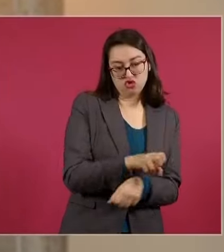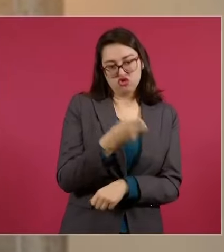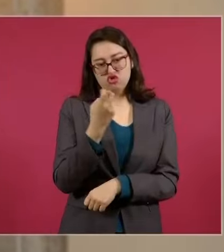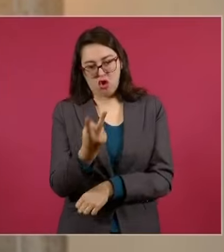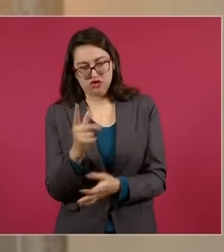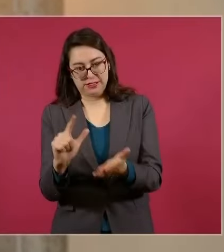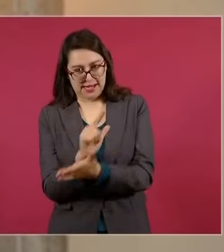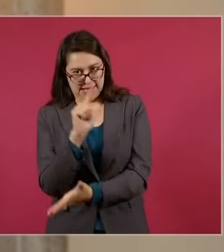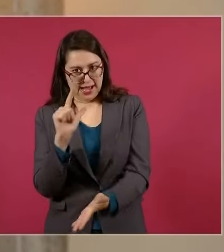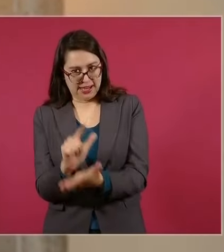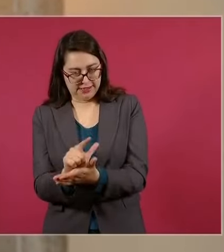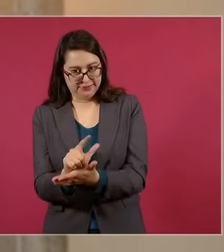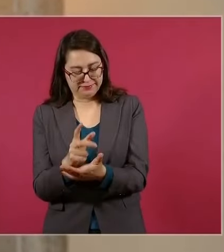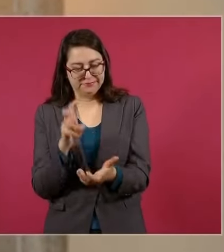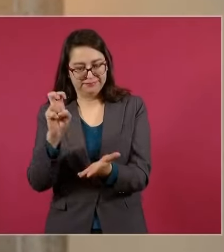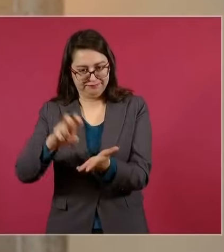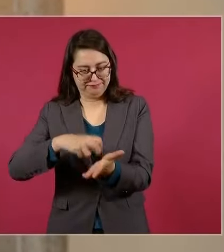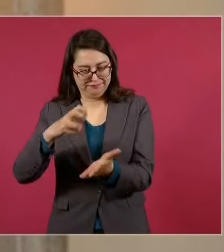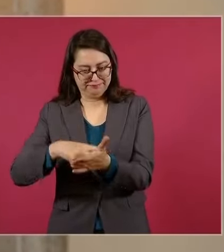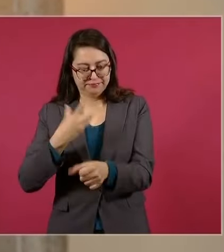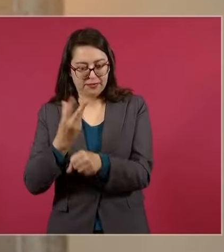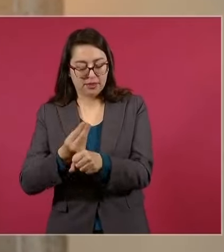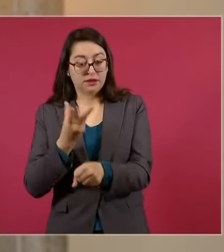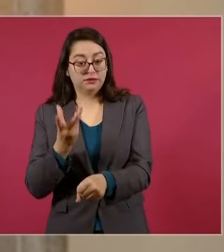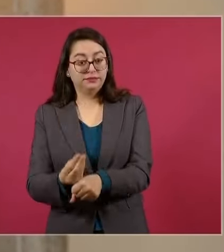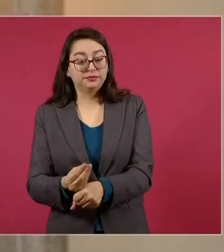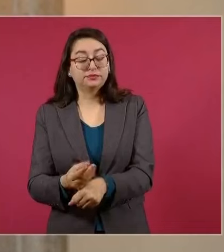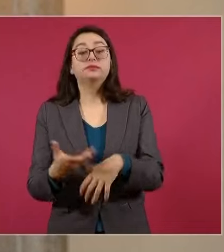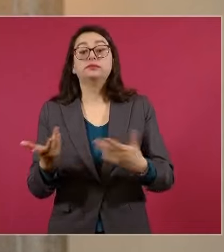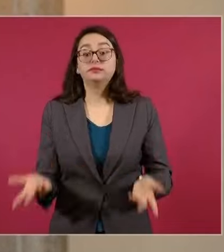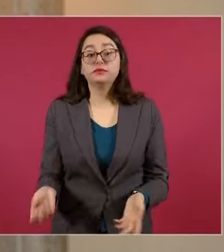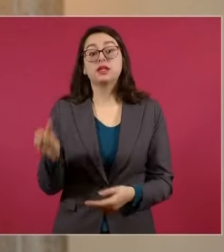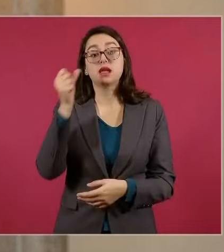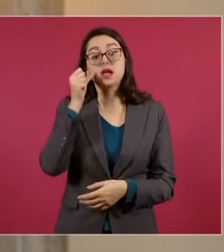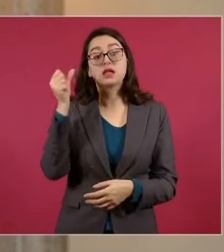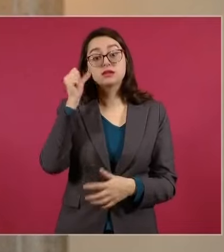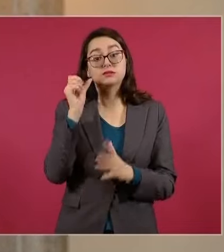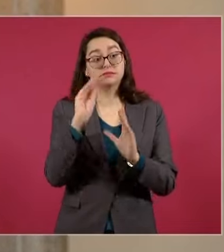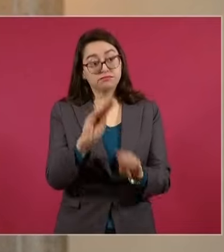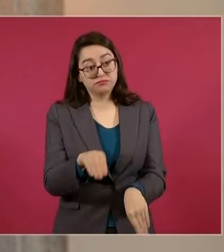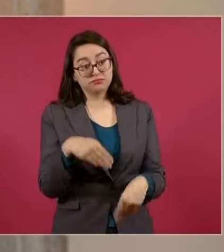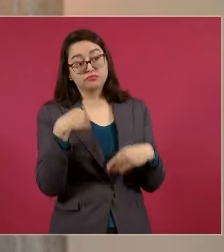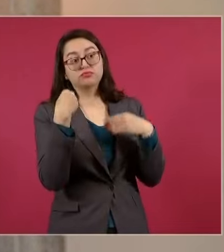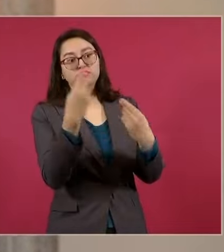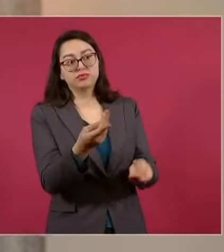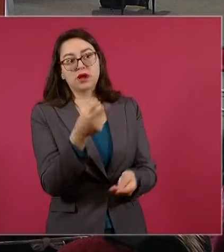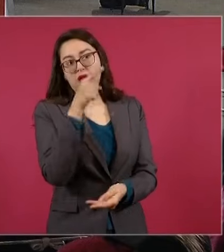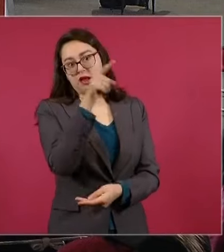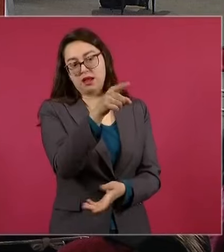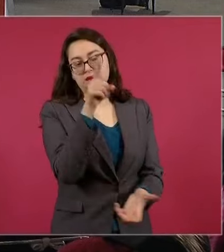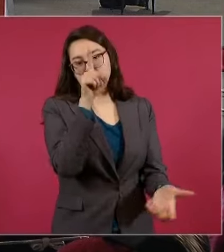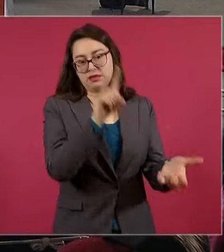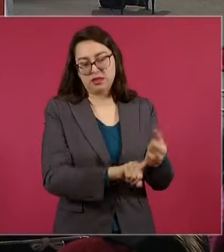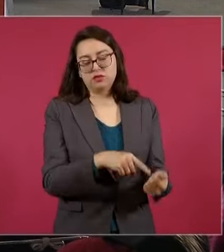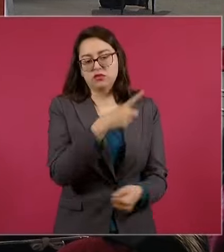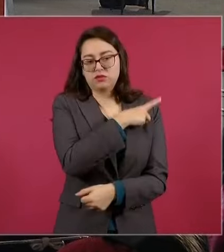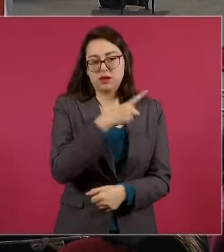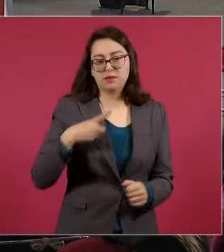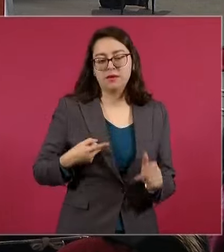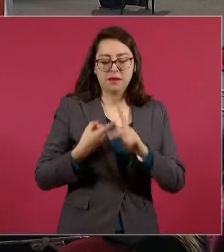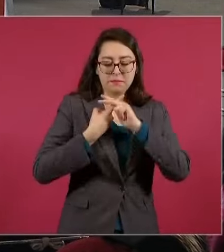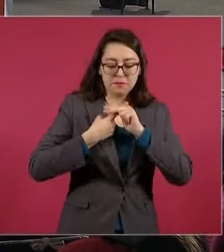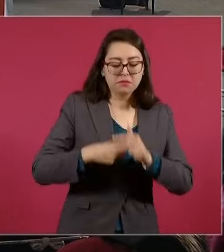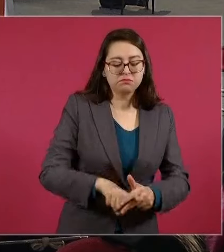una vez entregadas iniciarán la discusión, el análisis ya por parte del legislativo y que